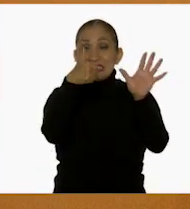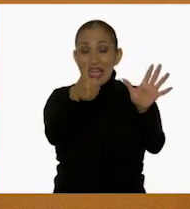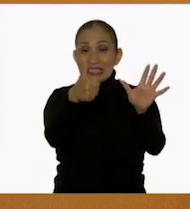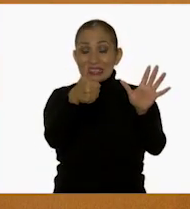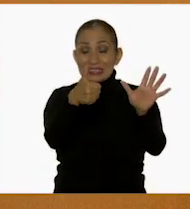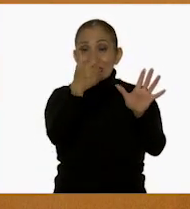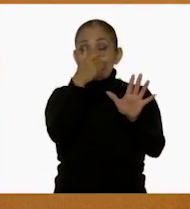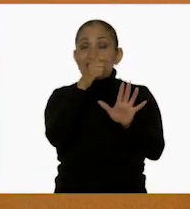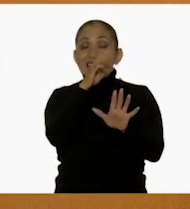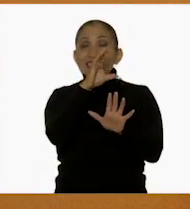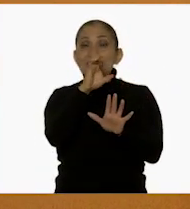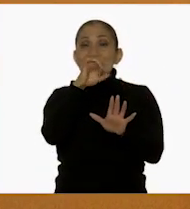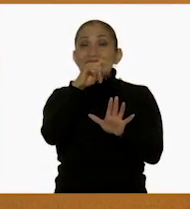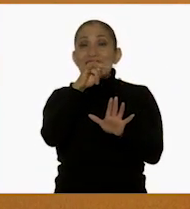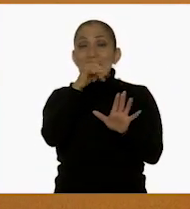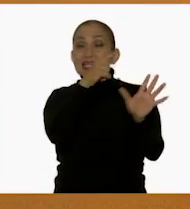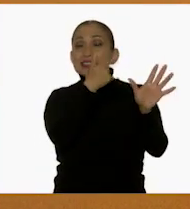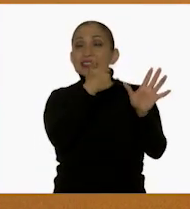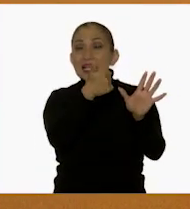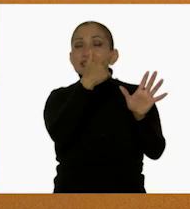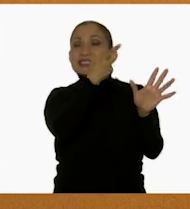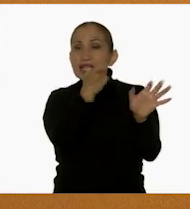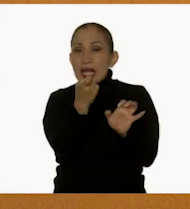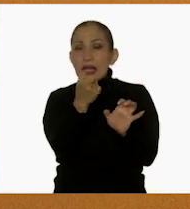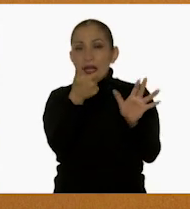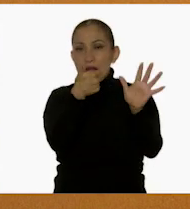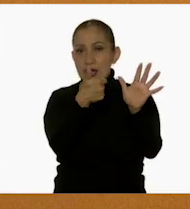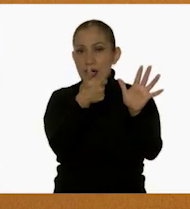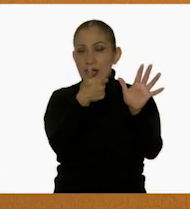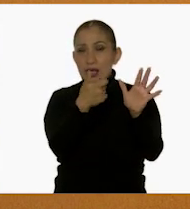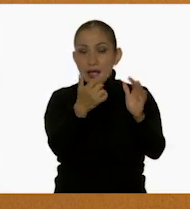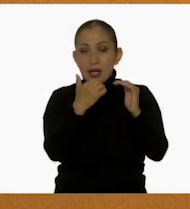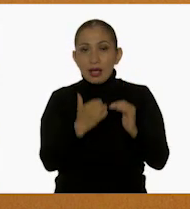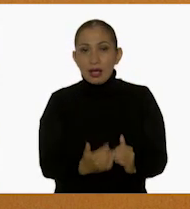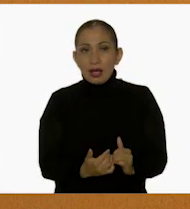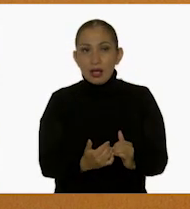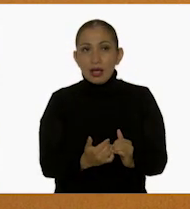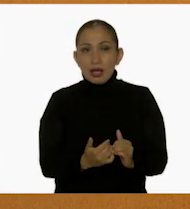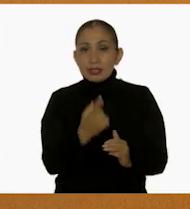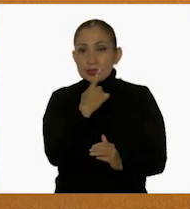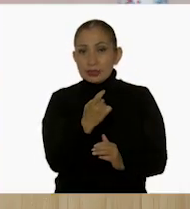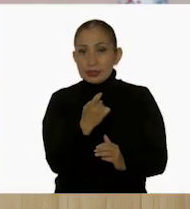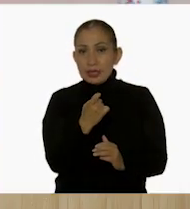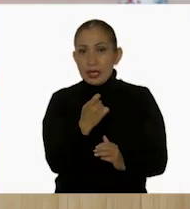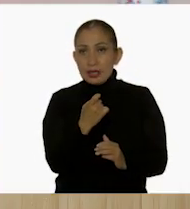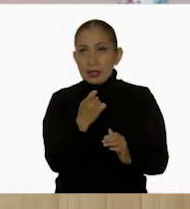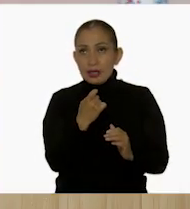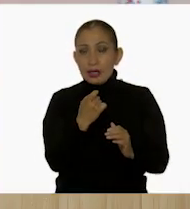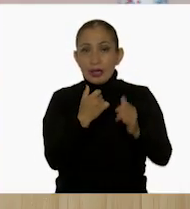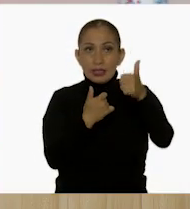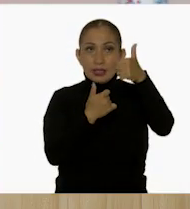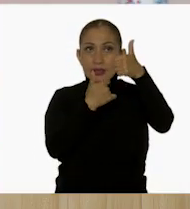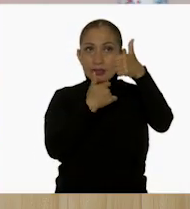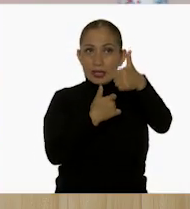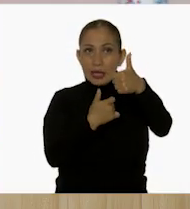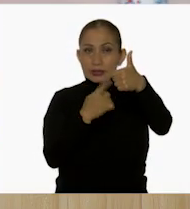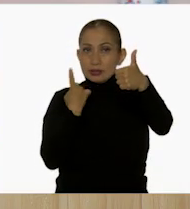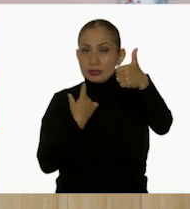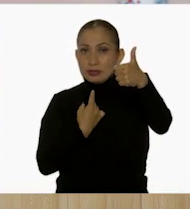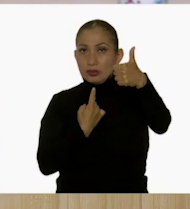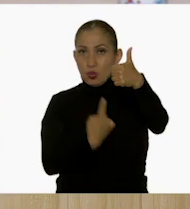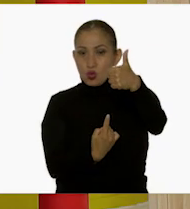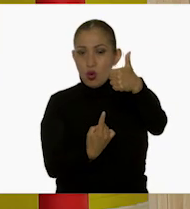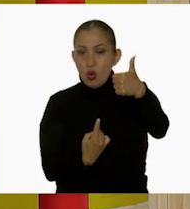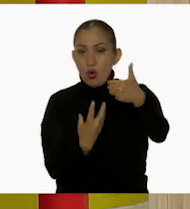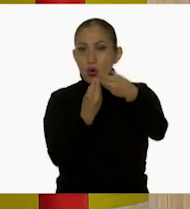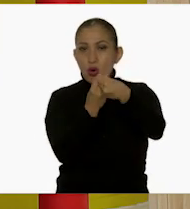centenas. 6. Y una centena en otro producto. Serían 7. 7. 7 centenas. 7 centenas. o